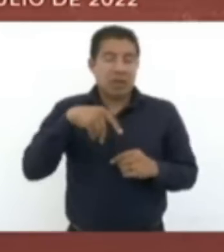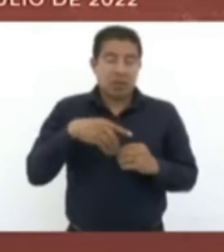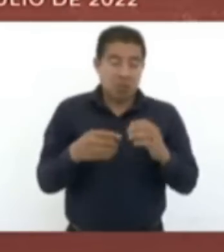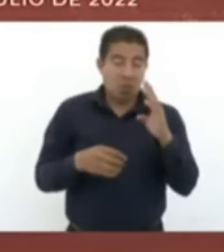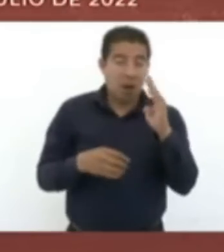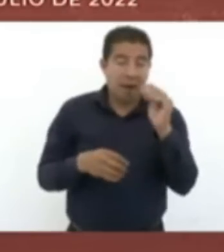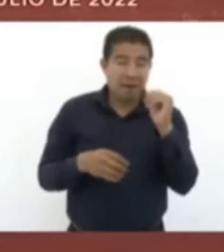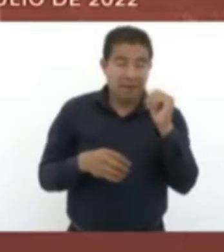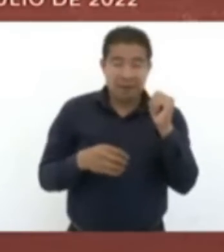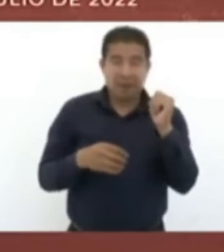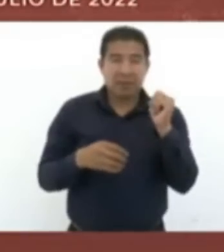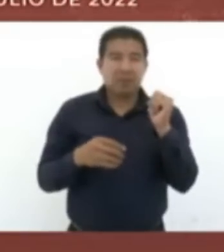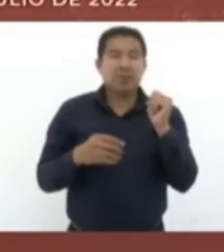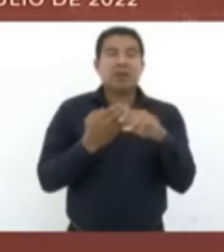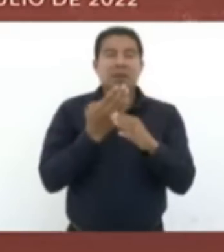del Banco del Bienestar.